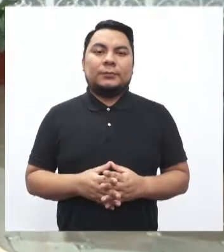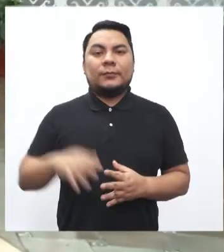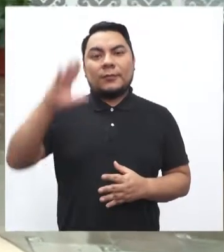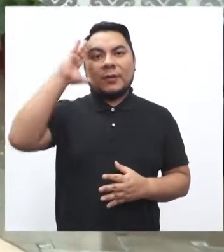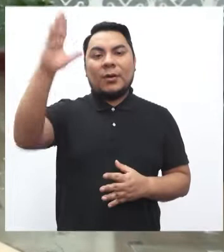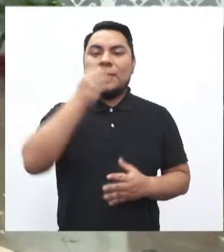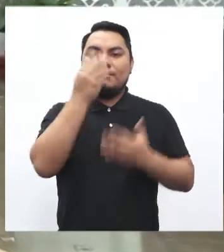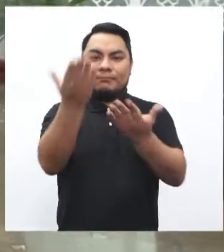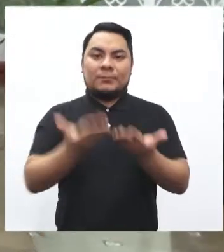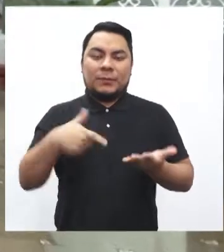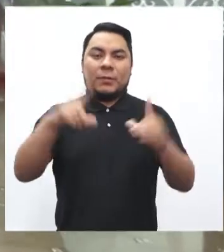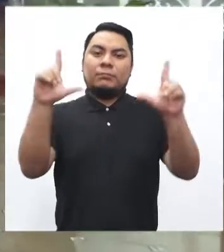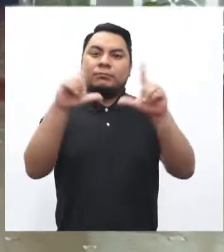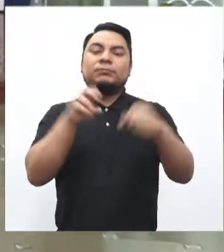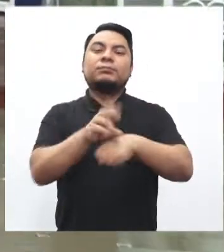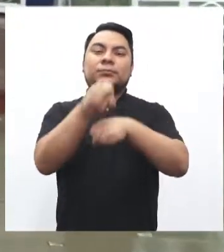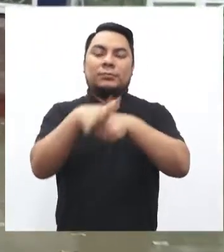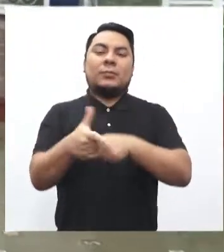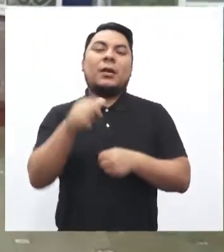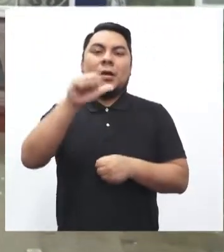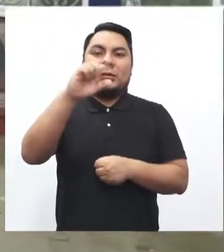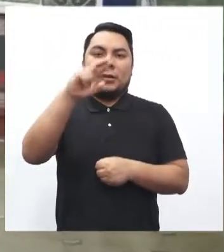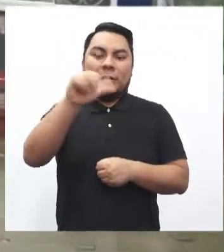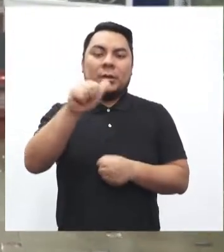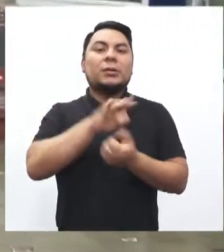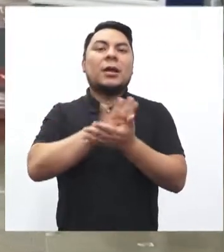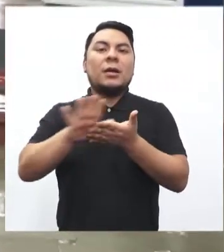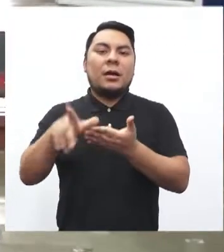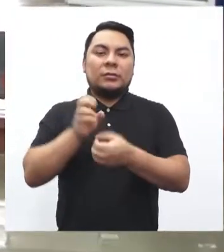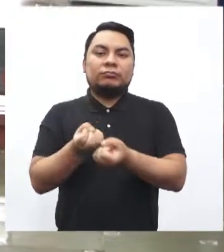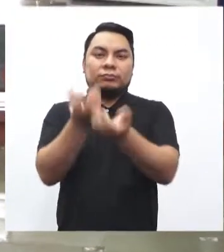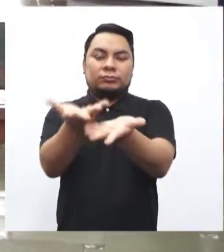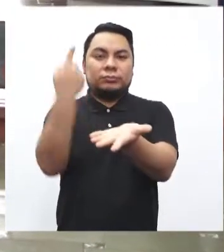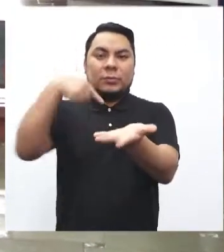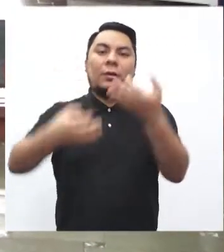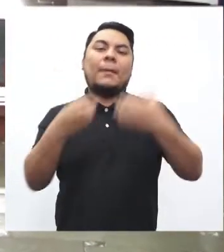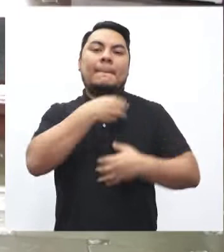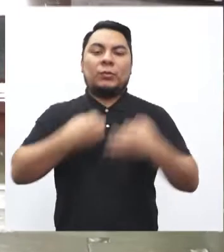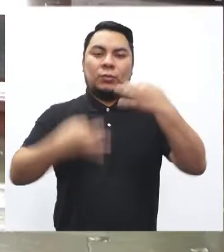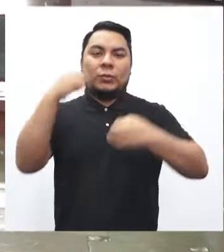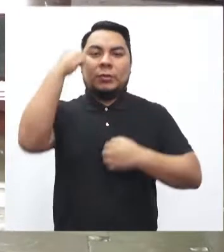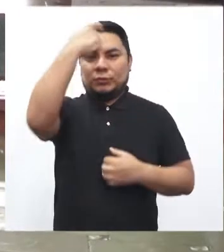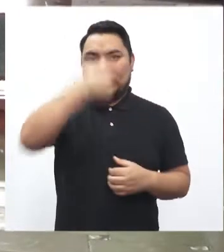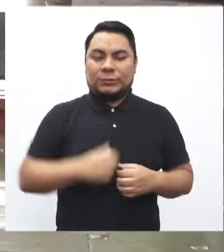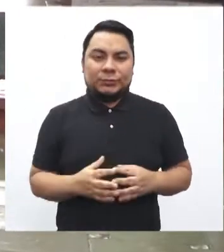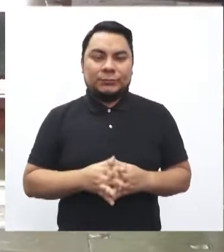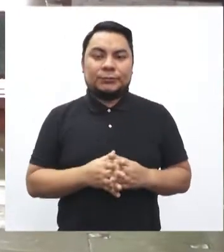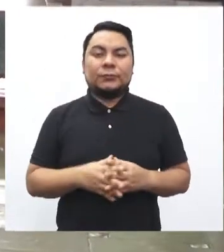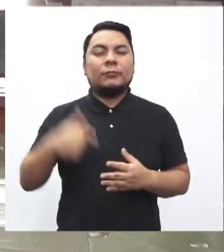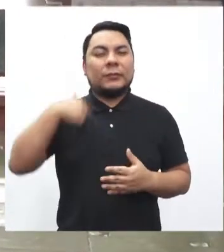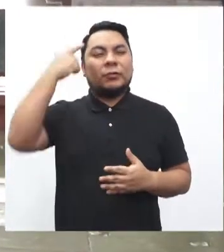Hola, bienvenido al programa Consultorio Alegra, asesoría legal gratuita del Ministerio de Justicia y Derechos Humanos.